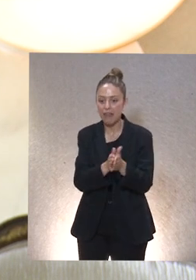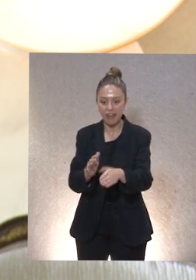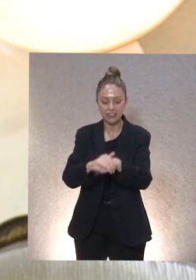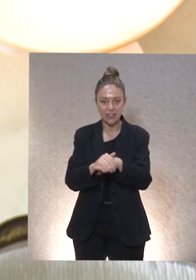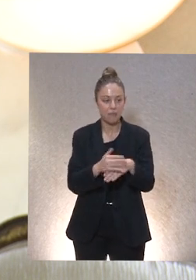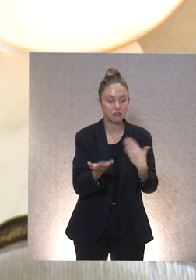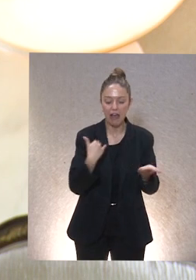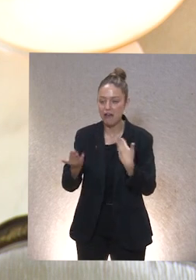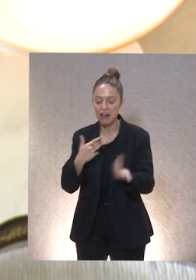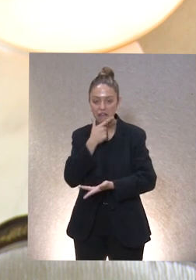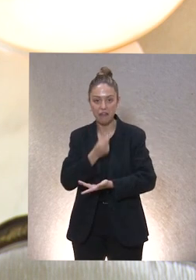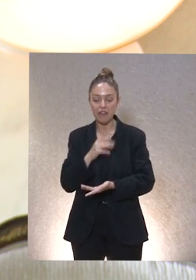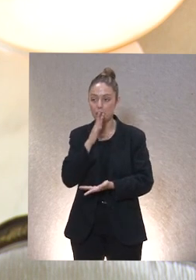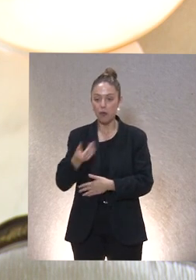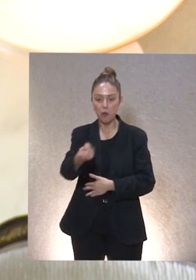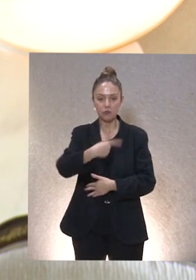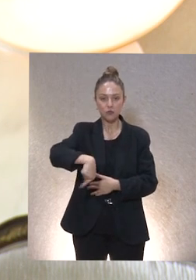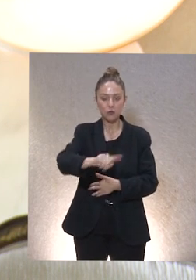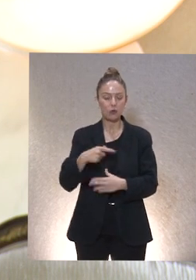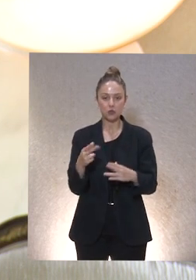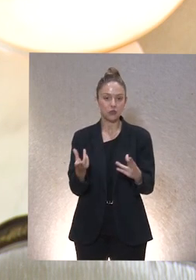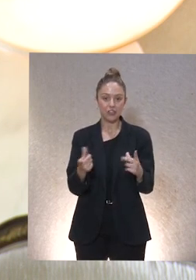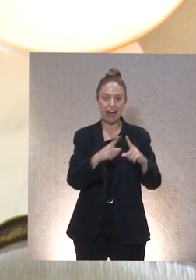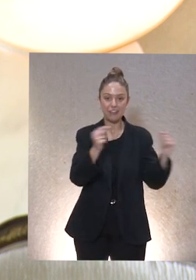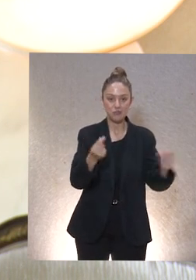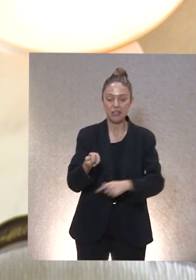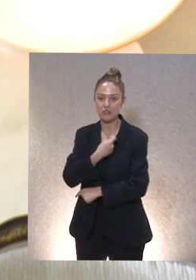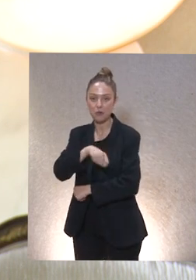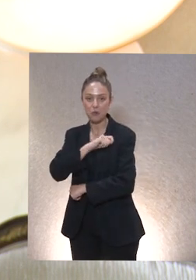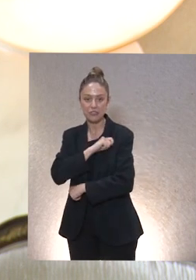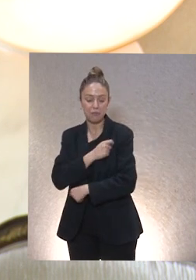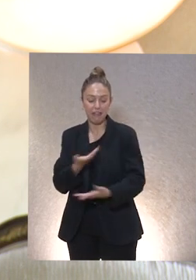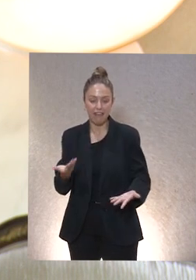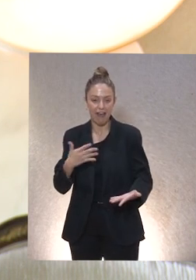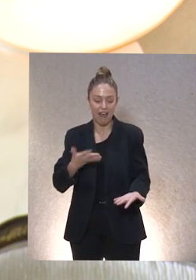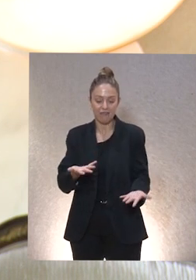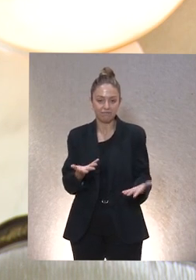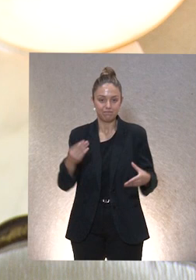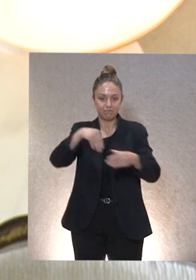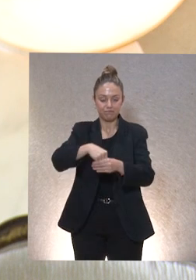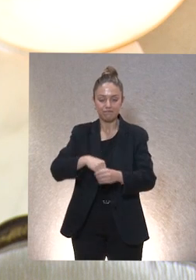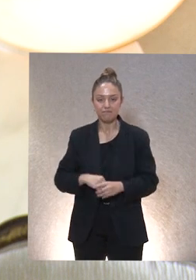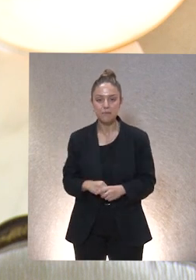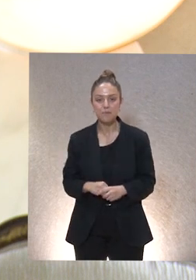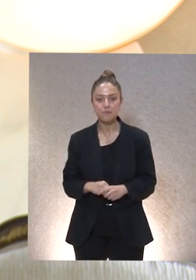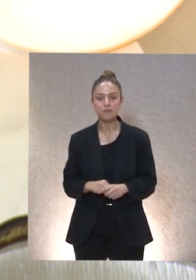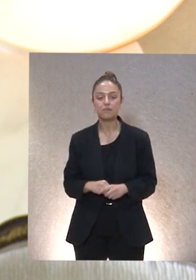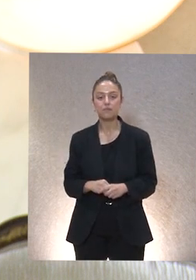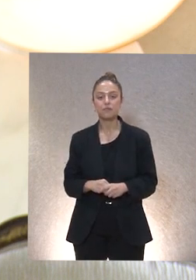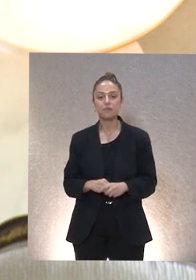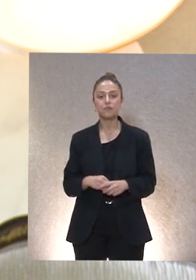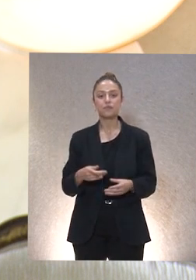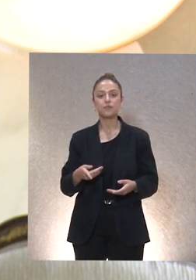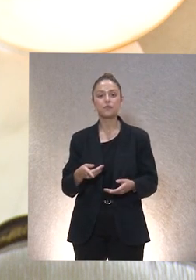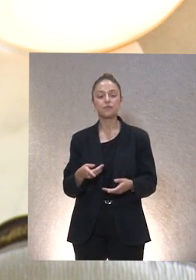Para mí, todos vosotros formáis parte de Asturias o de España, que al final viene a ser lo mismo. Quería deciros, ante todo,